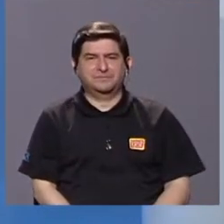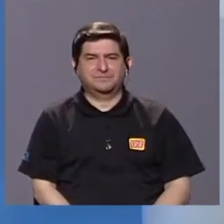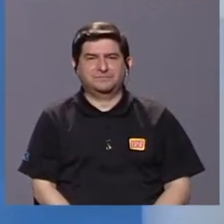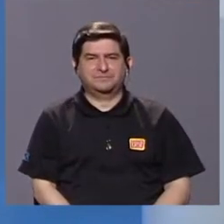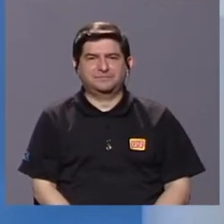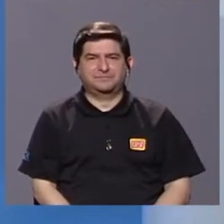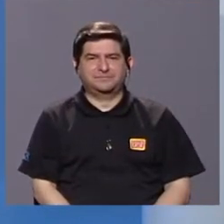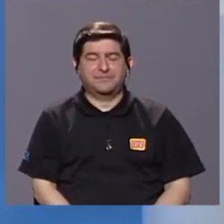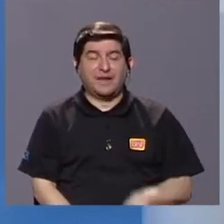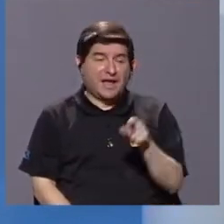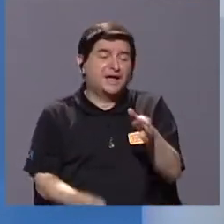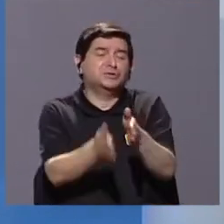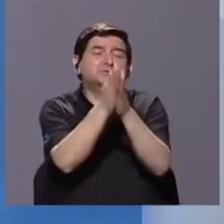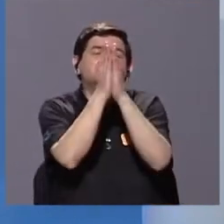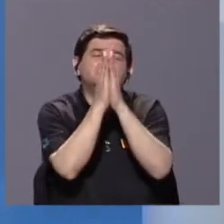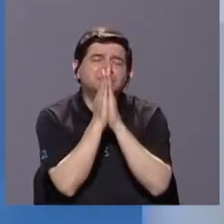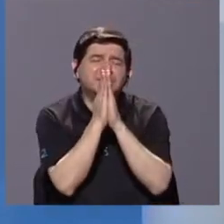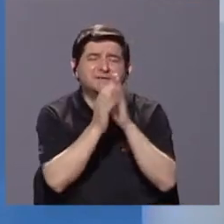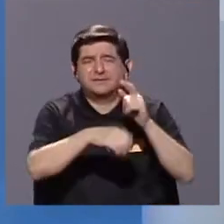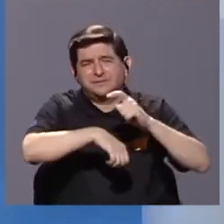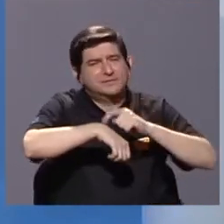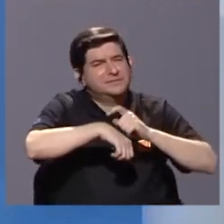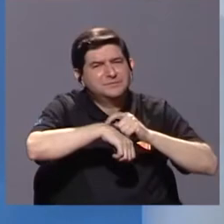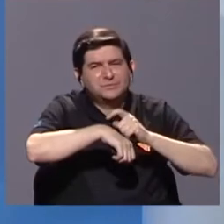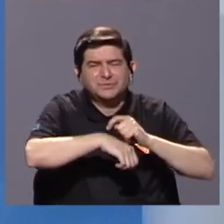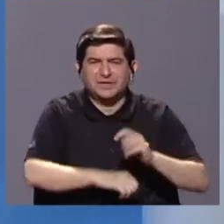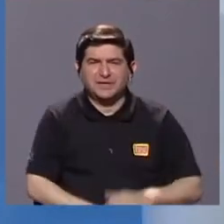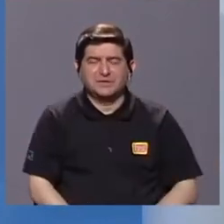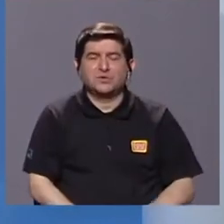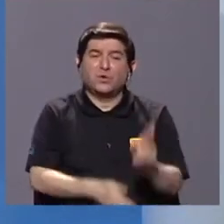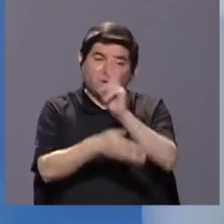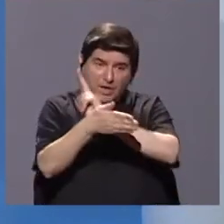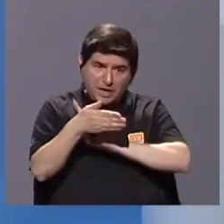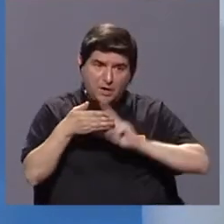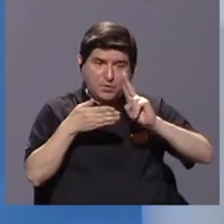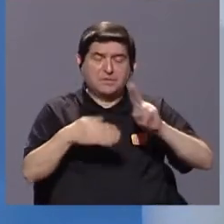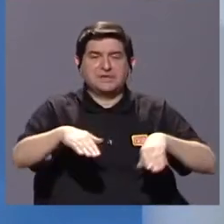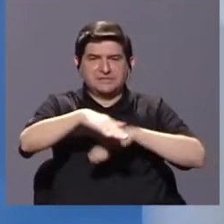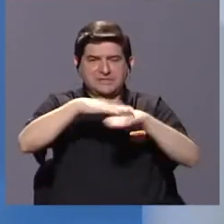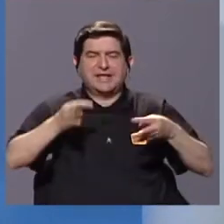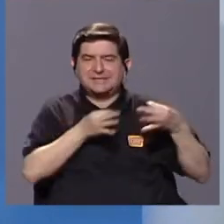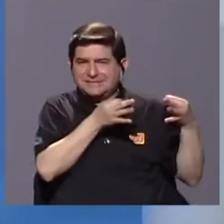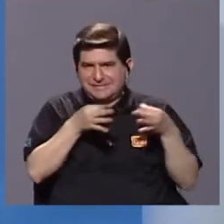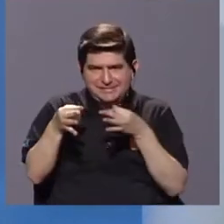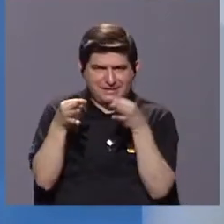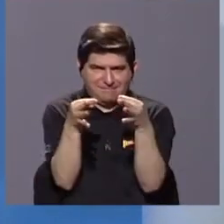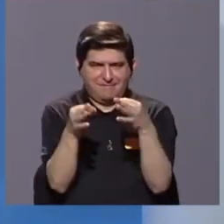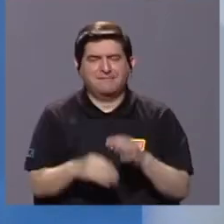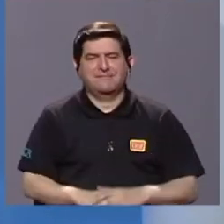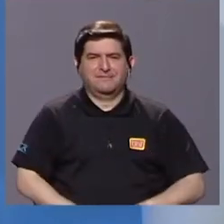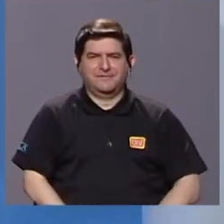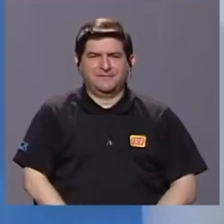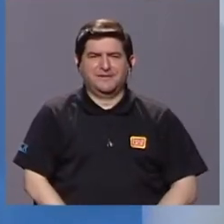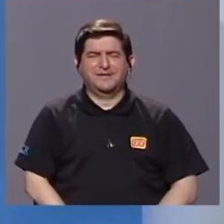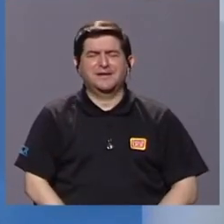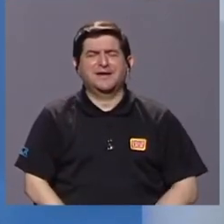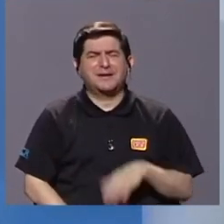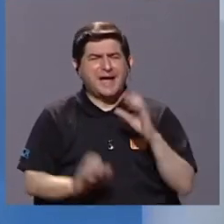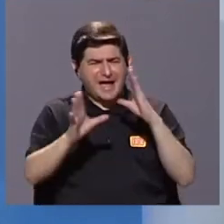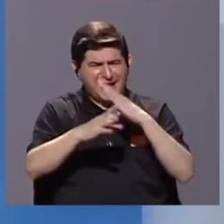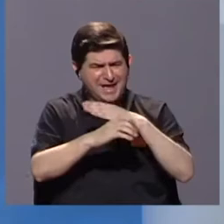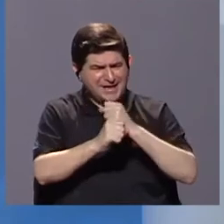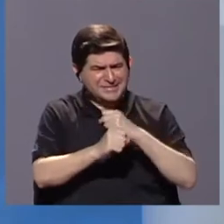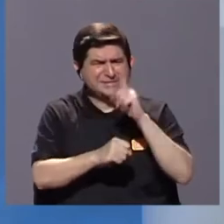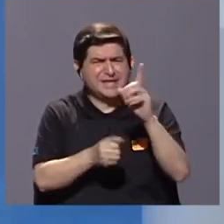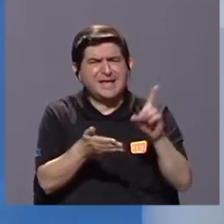solicitaron a la universidad, a la sede del Atlántico, que confeccionara un